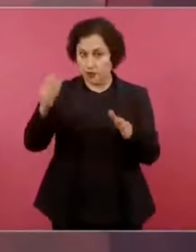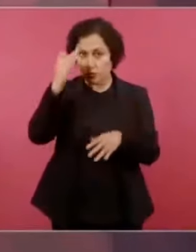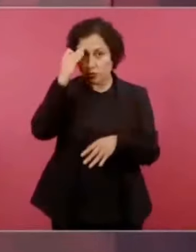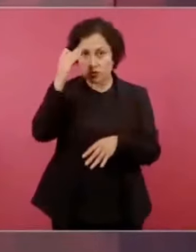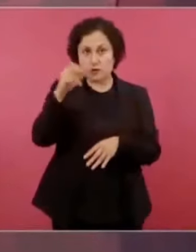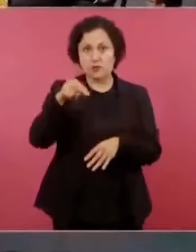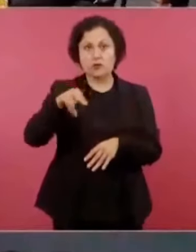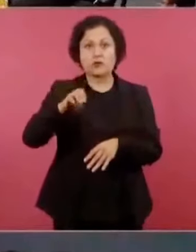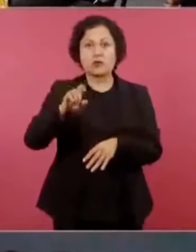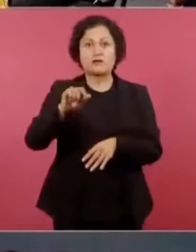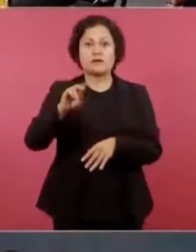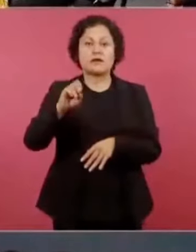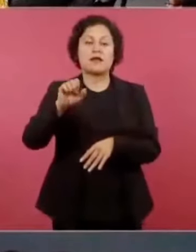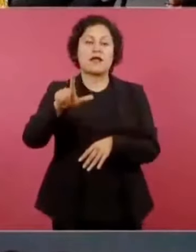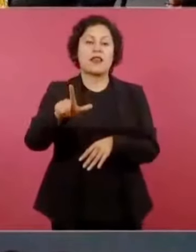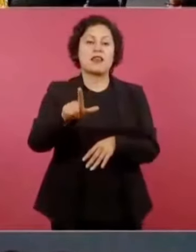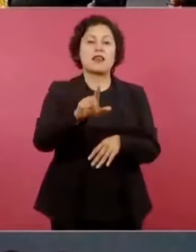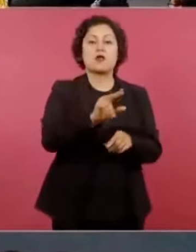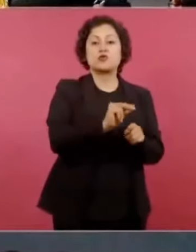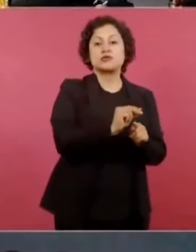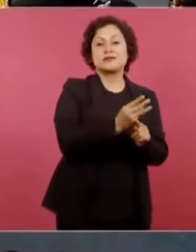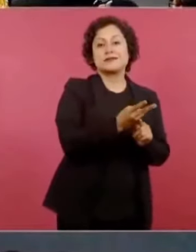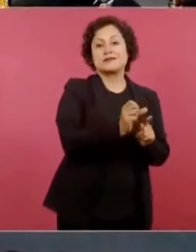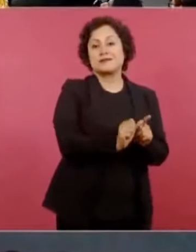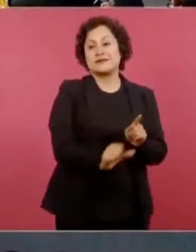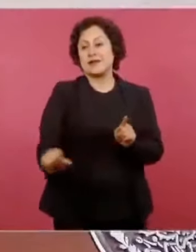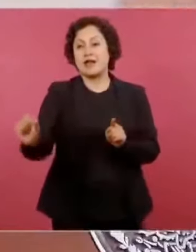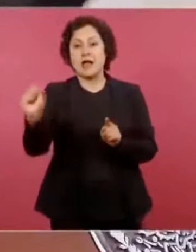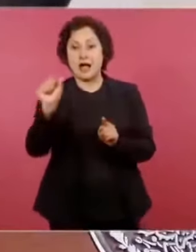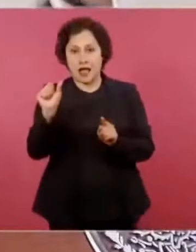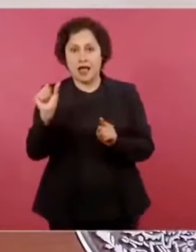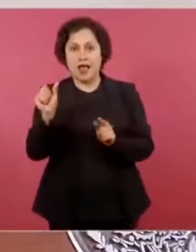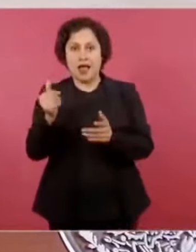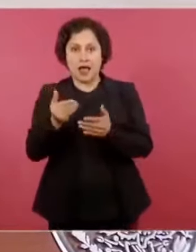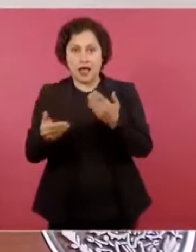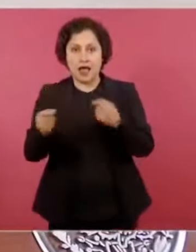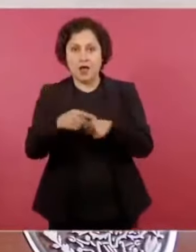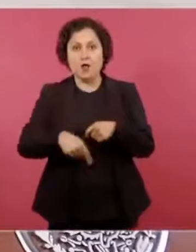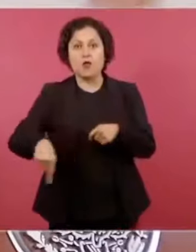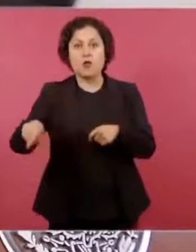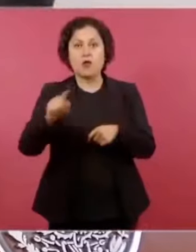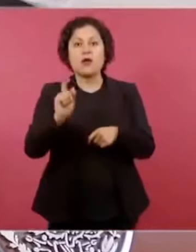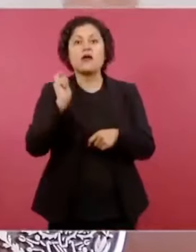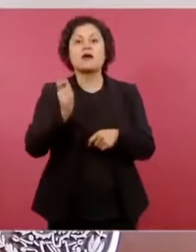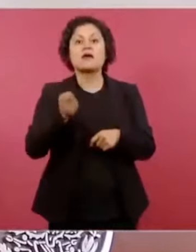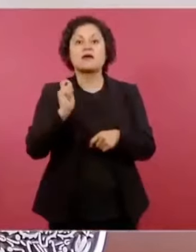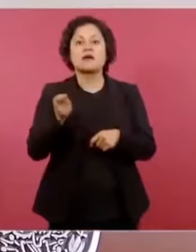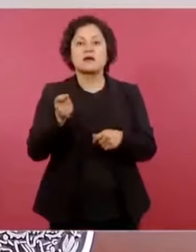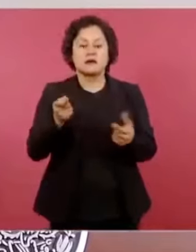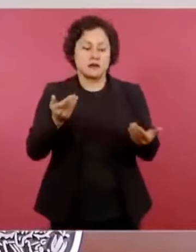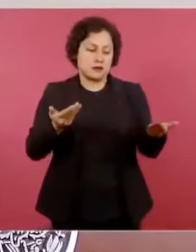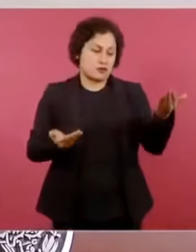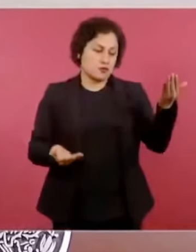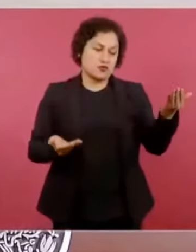del 83 a la fecha y no hay comparación,